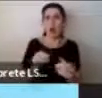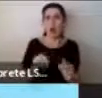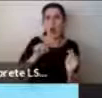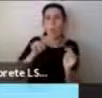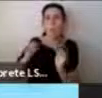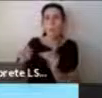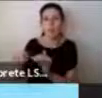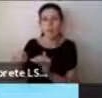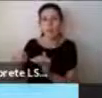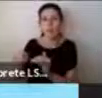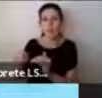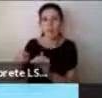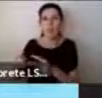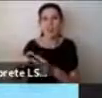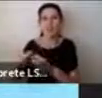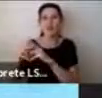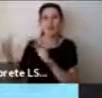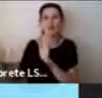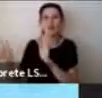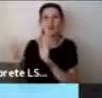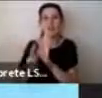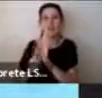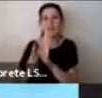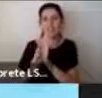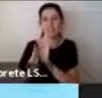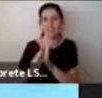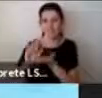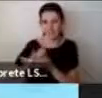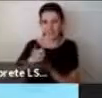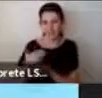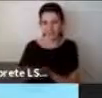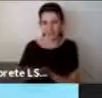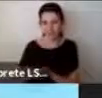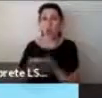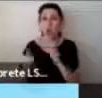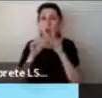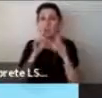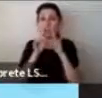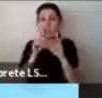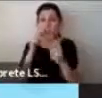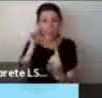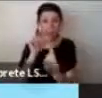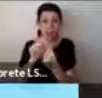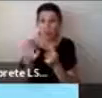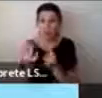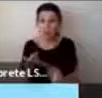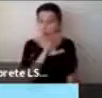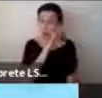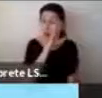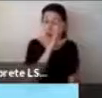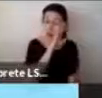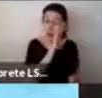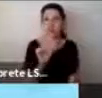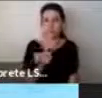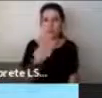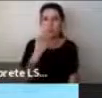como una herramienta que sirva no sólo para irse a dormir sino que también para promover salud mental